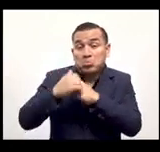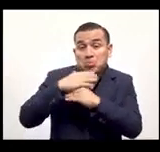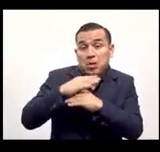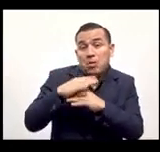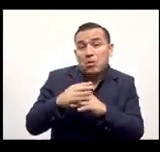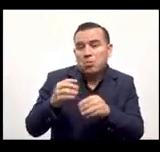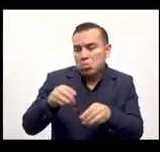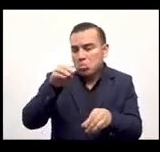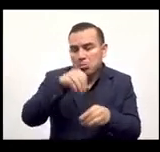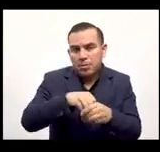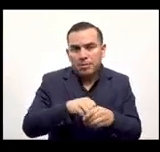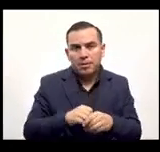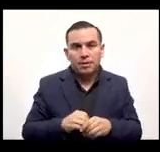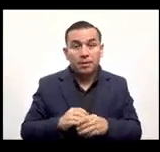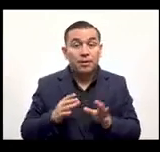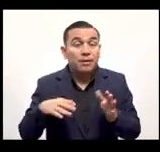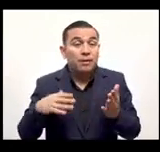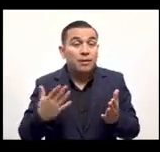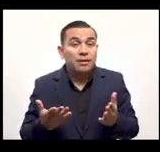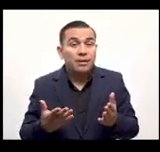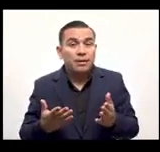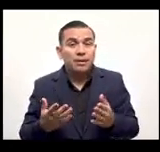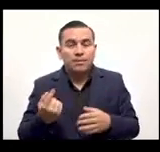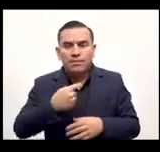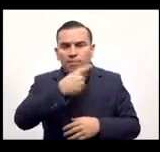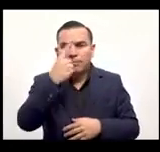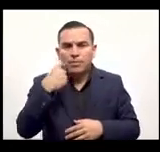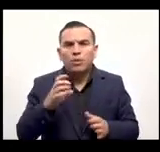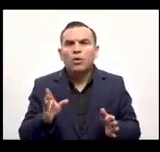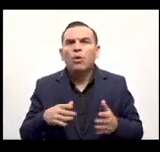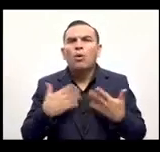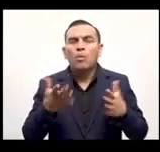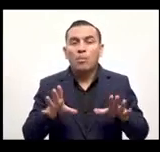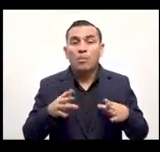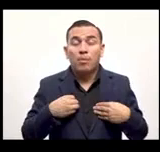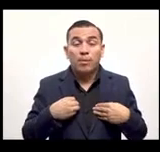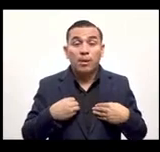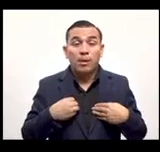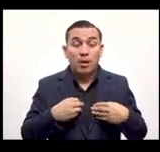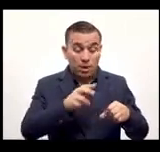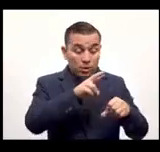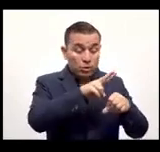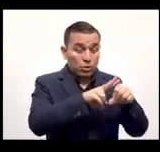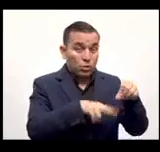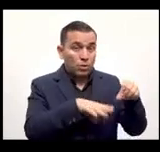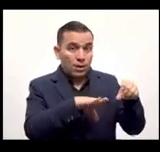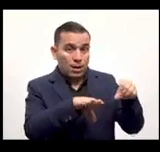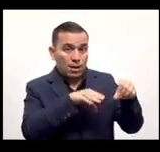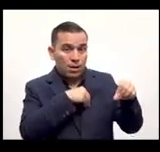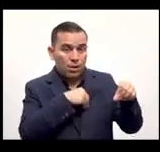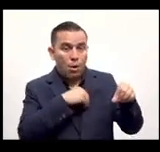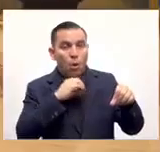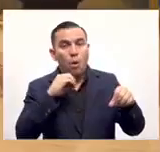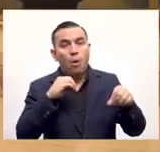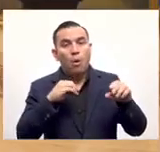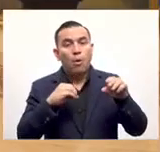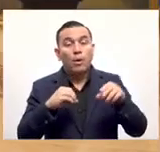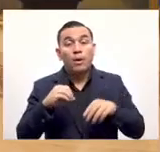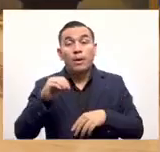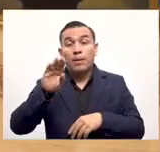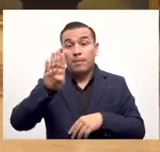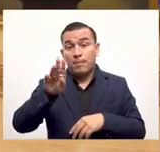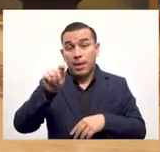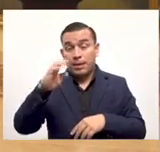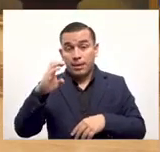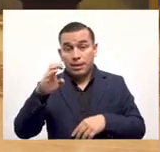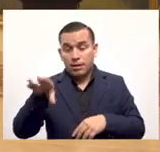lo envía o porque lo quiere depositar y entonces le pregunta cómo lo quiere recibir lo quiere recibir en dólares ahí dice USD o